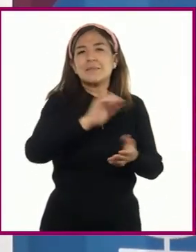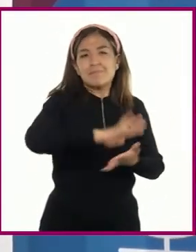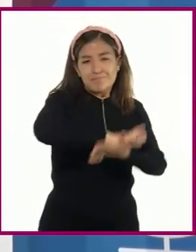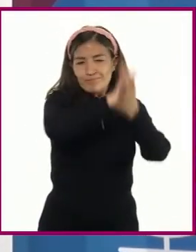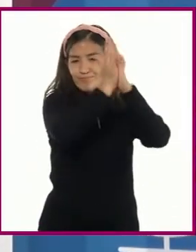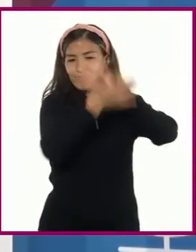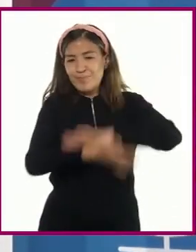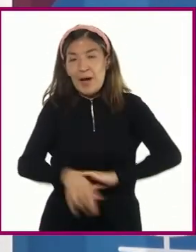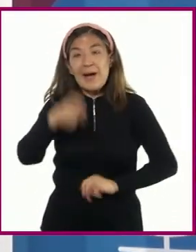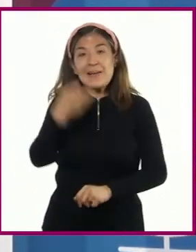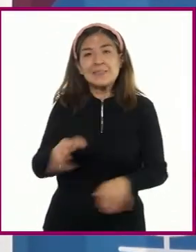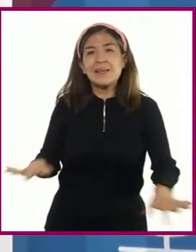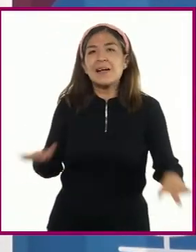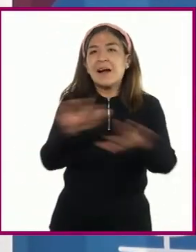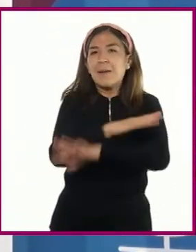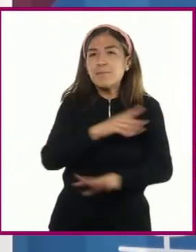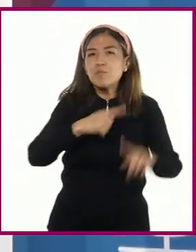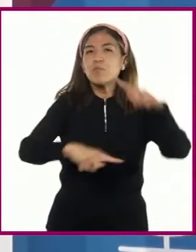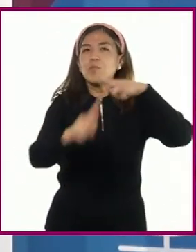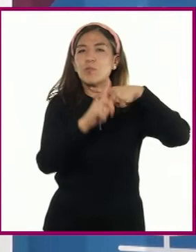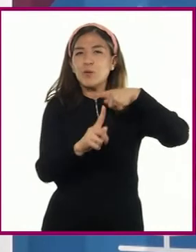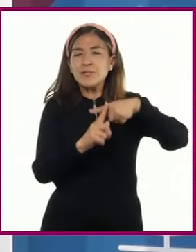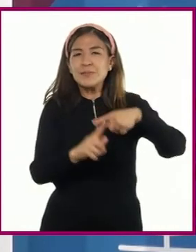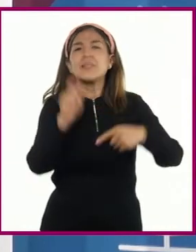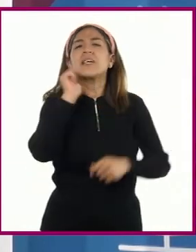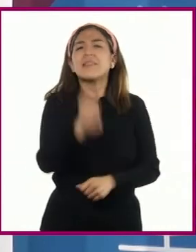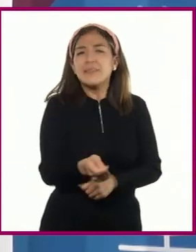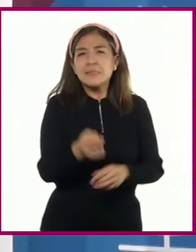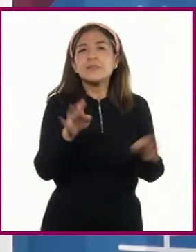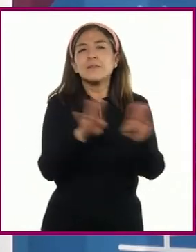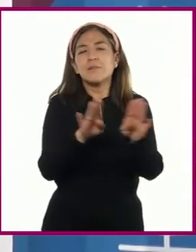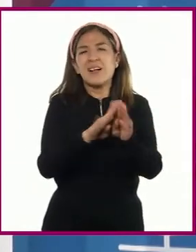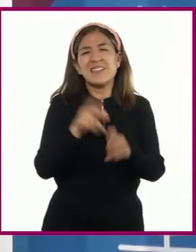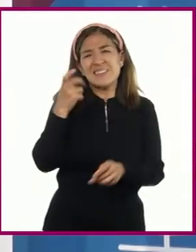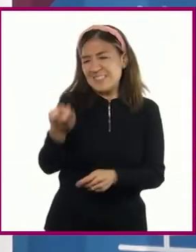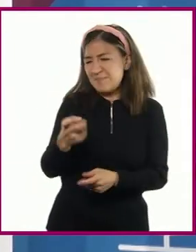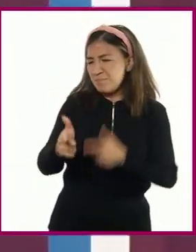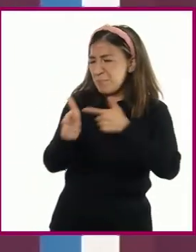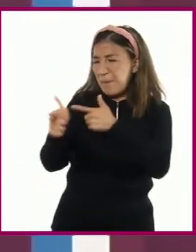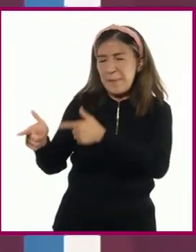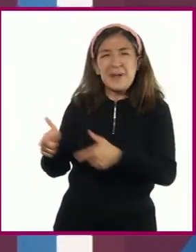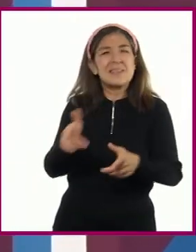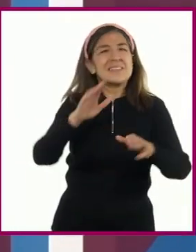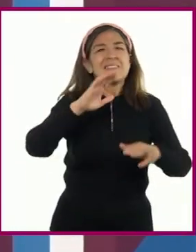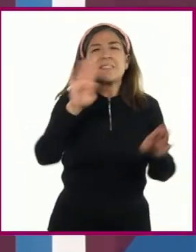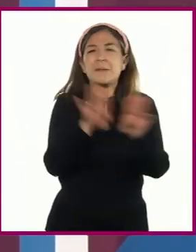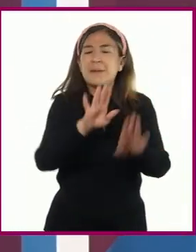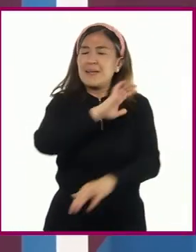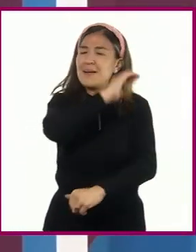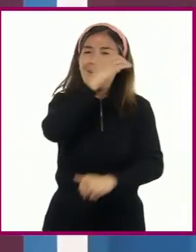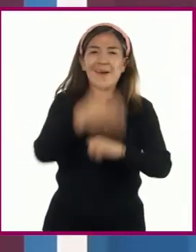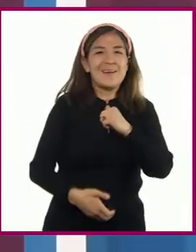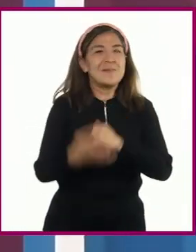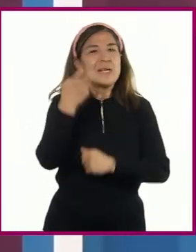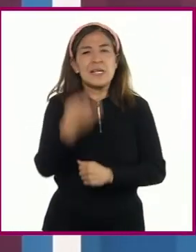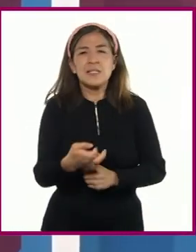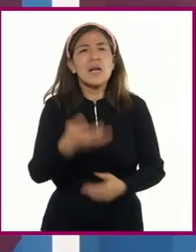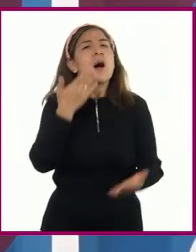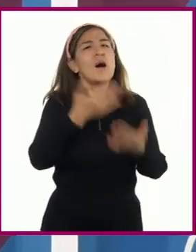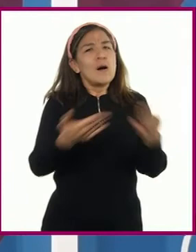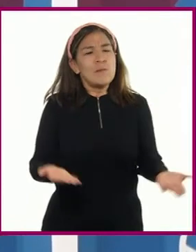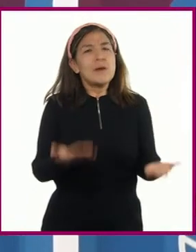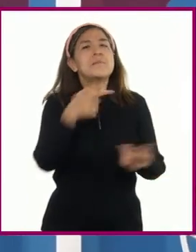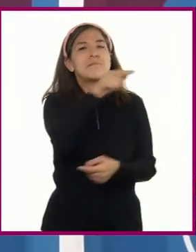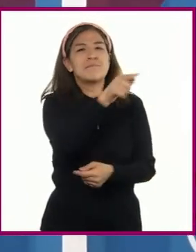Esa que, según ella, pudo verse solamente con el silencio de las armas. Hoy en día, su arma es la